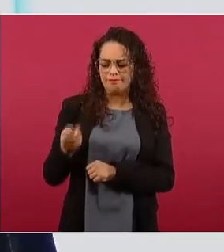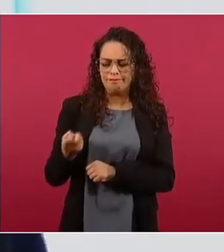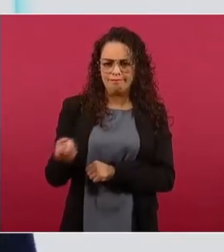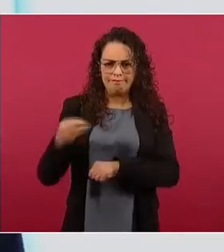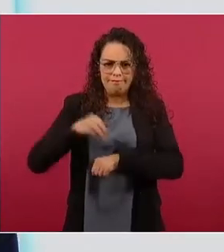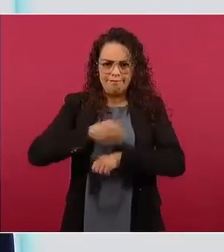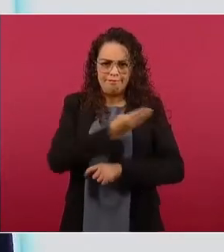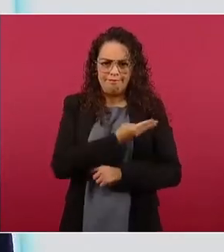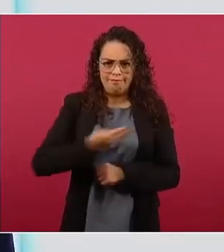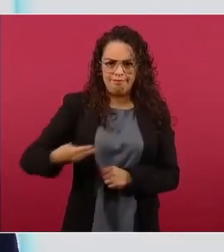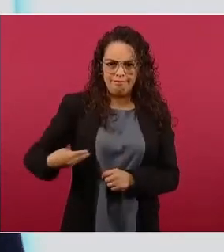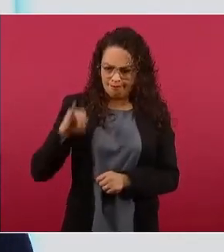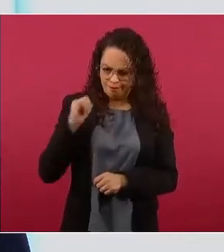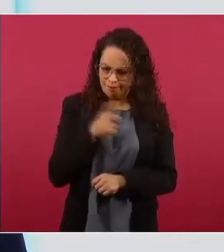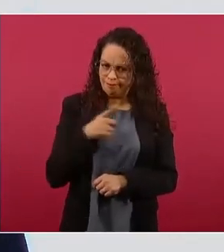favor.